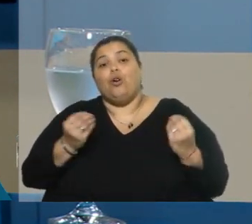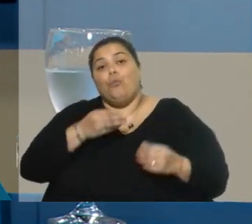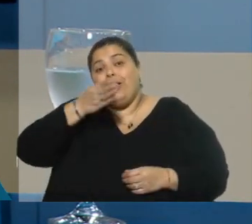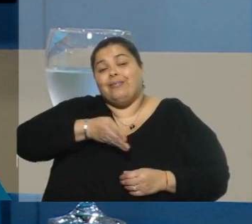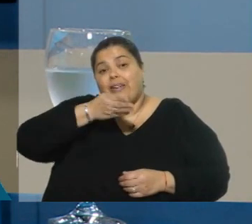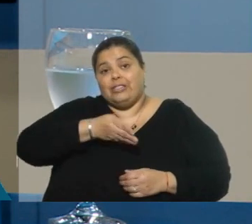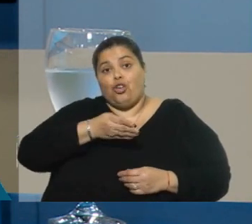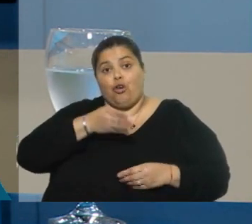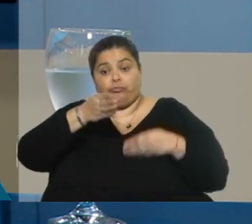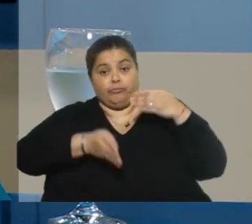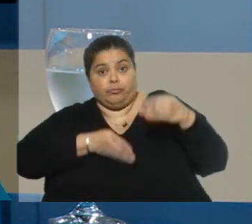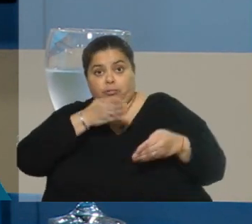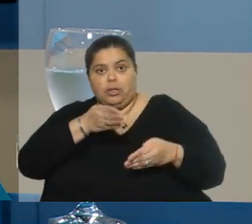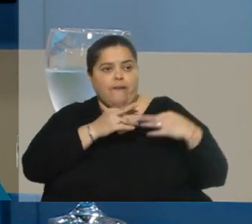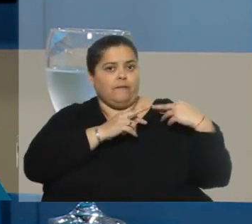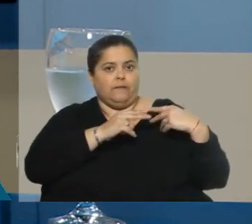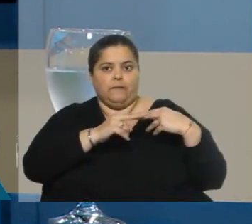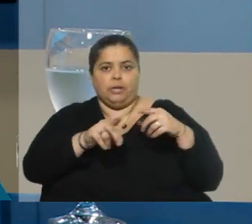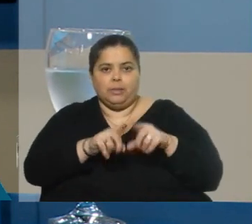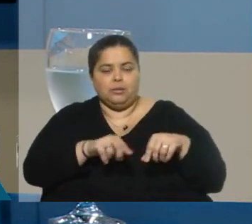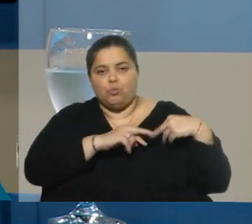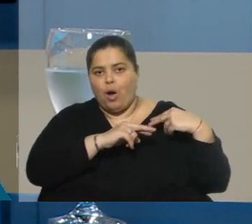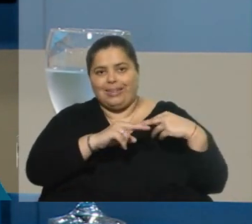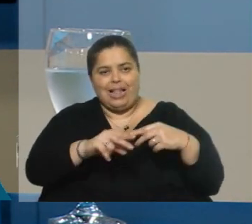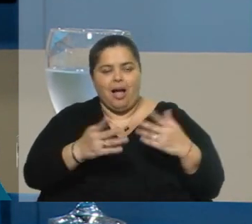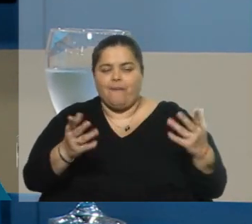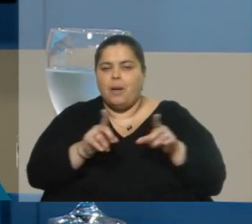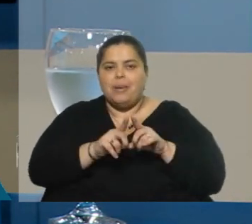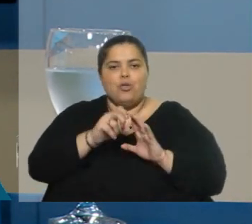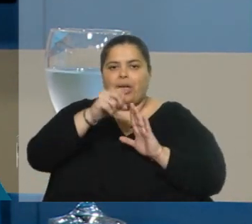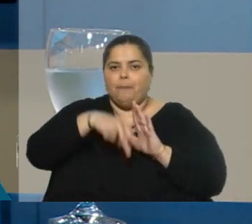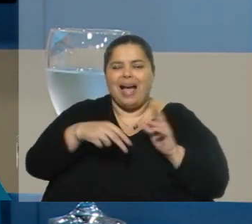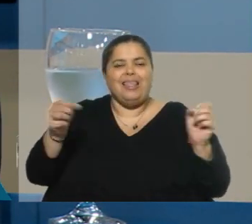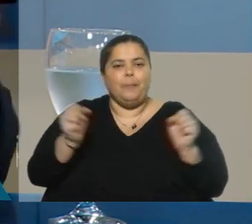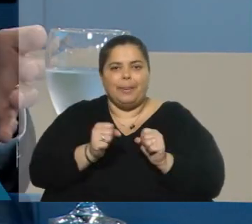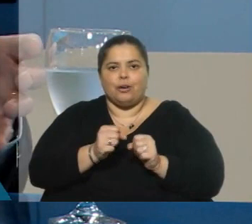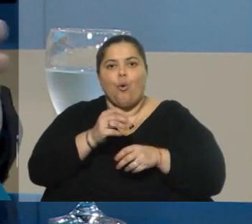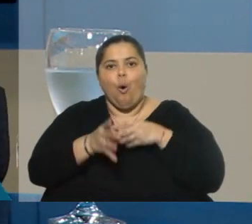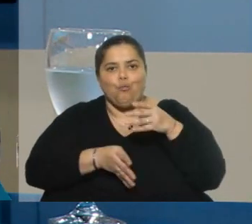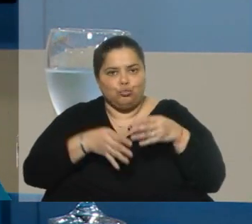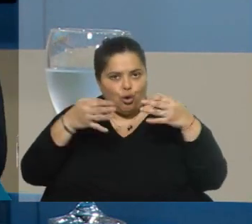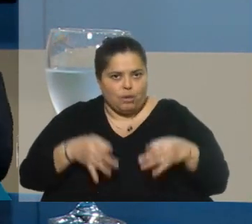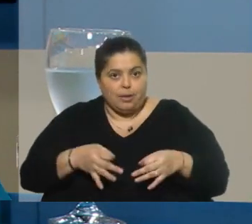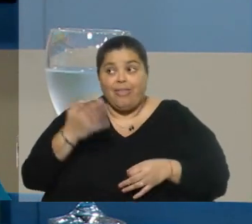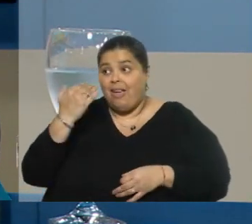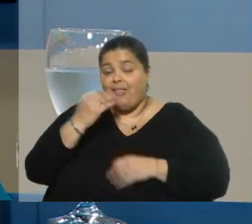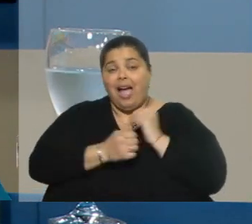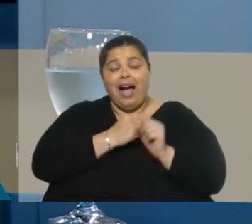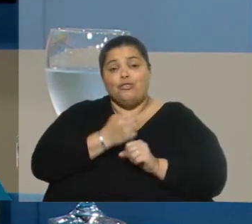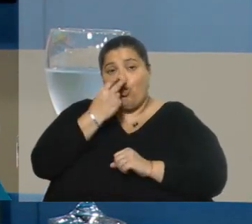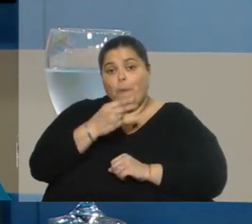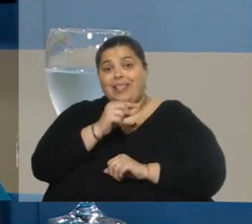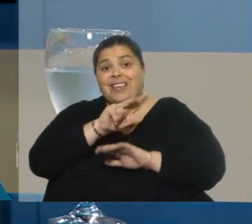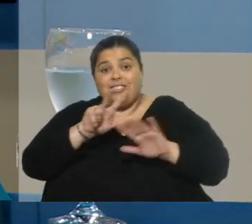y de actuaciones se mantienen relativamente estables desde que el plan invierno funciona como lo conocemos hoy, que es el año 2018. En estos cuatro